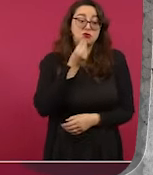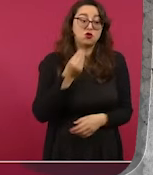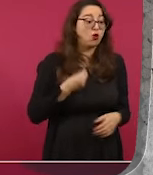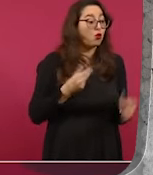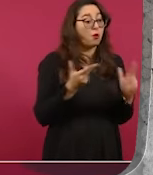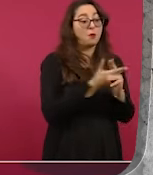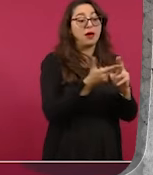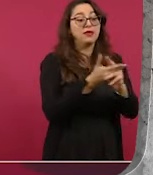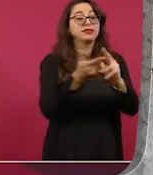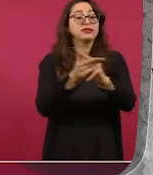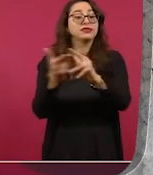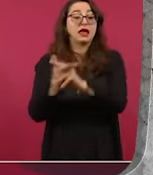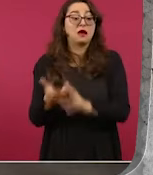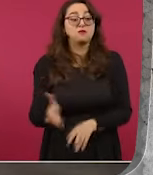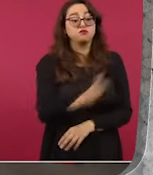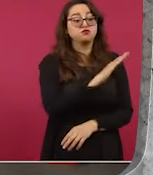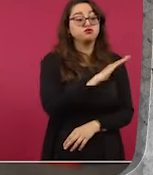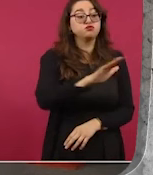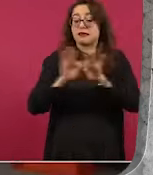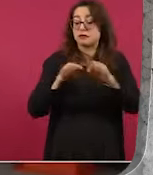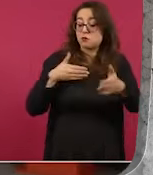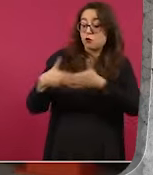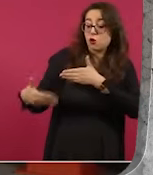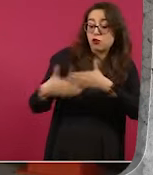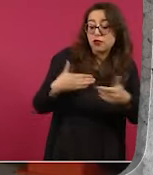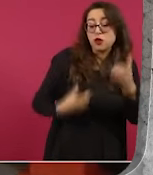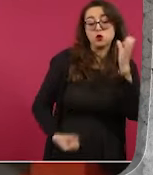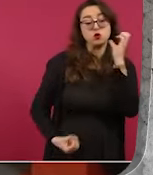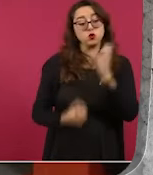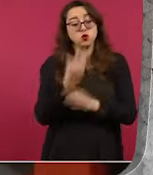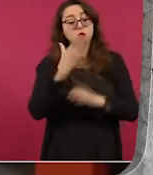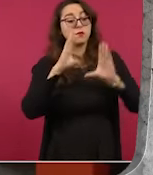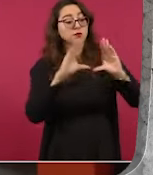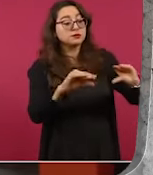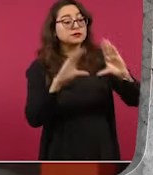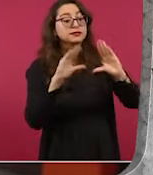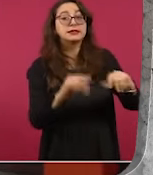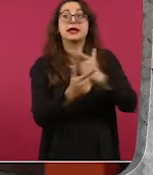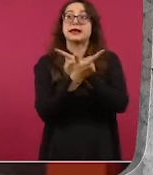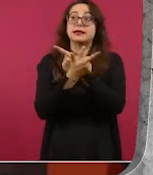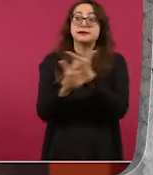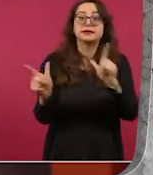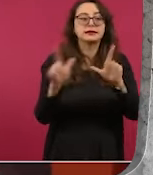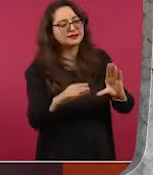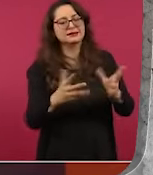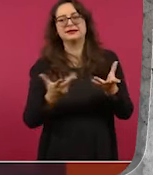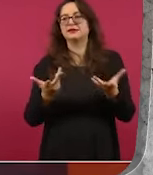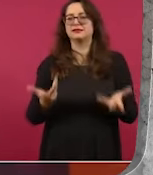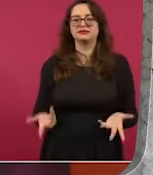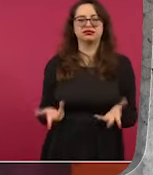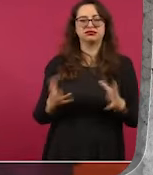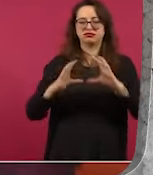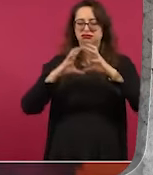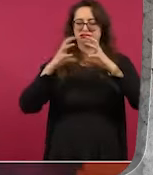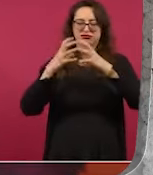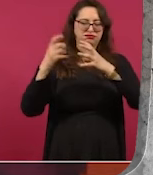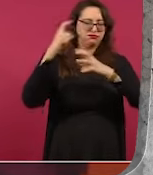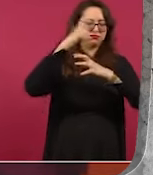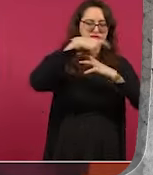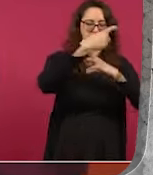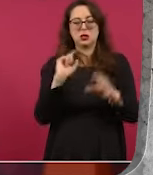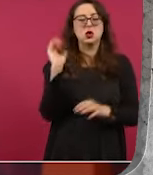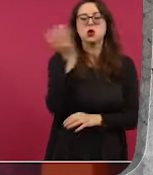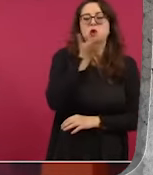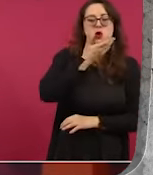en nombre de la libertad, en todos lados era lo mismo. Entonces, eso